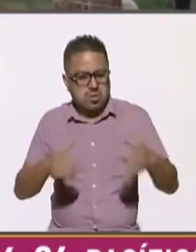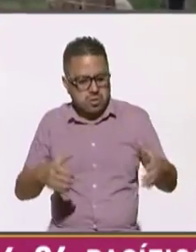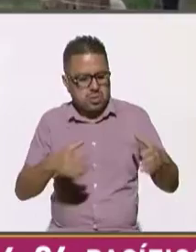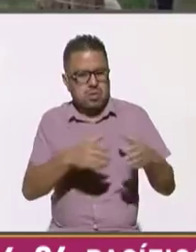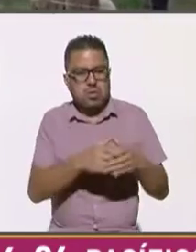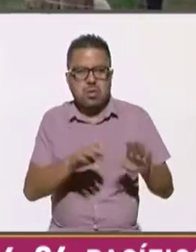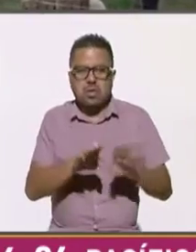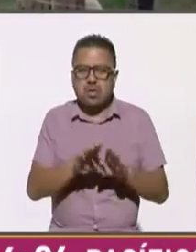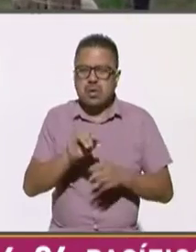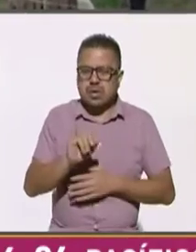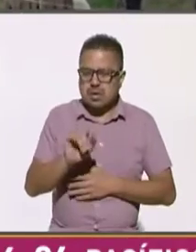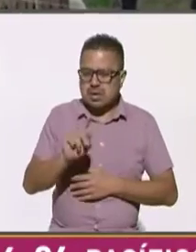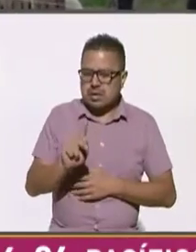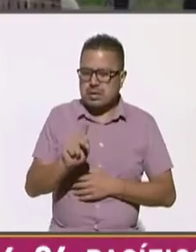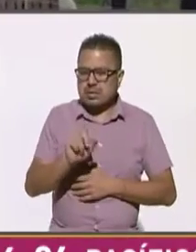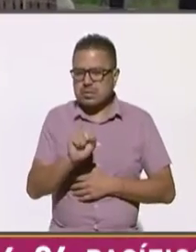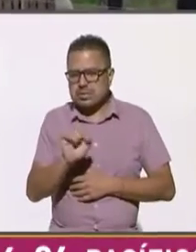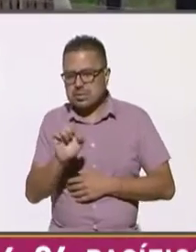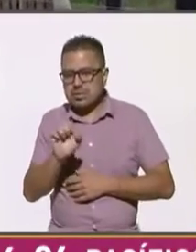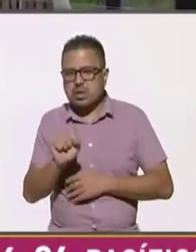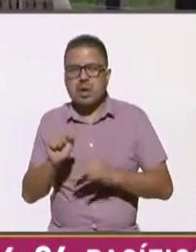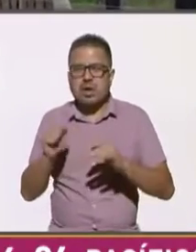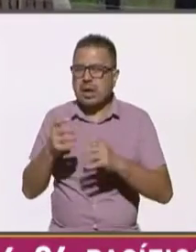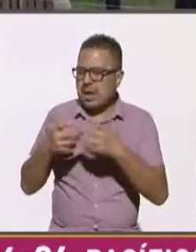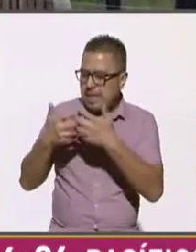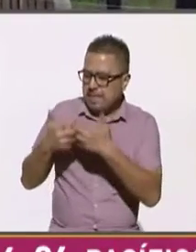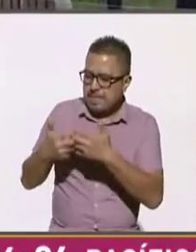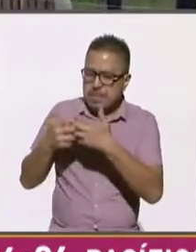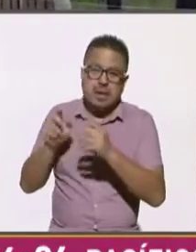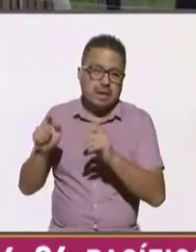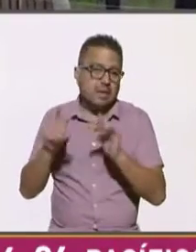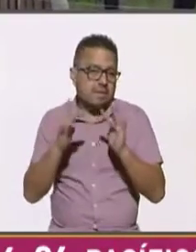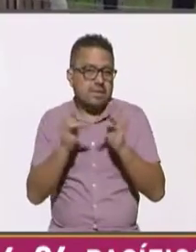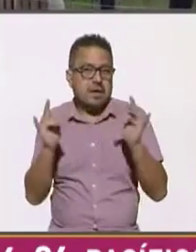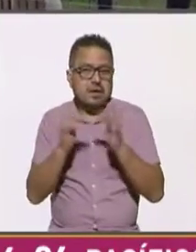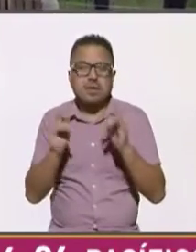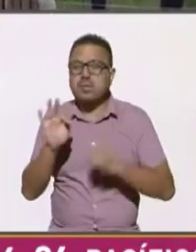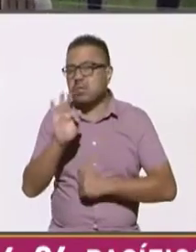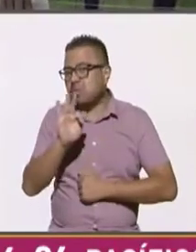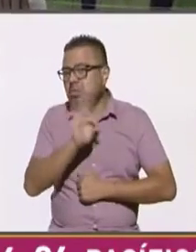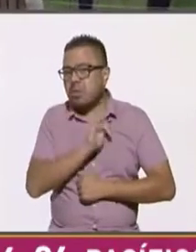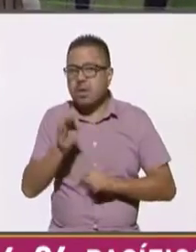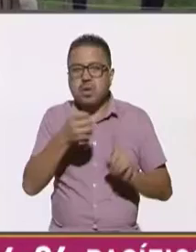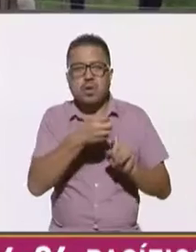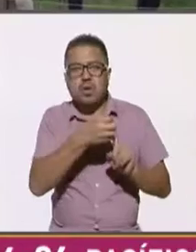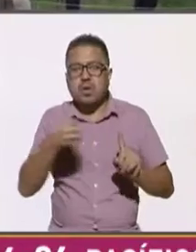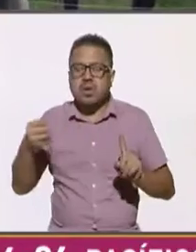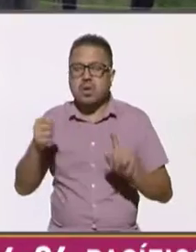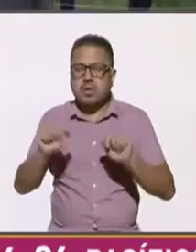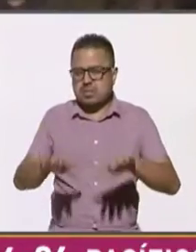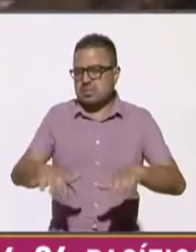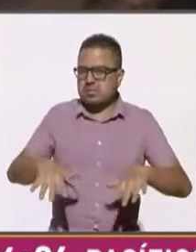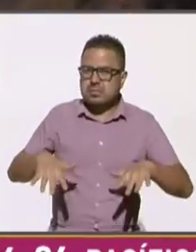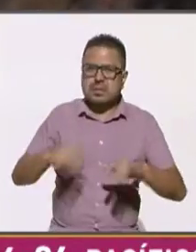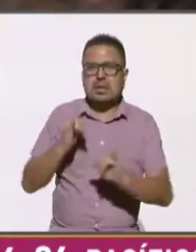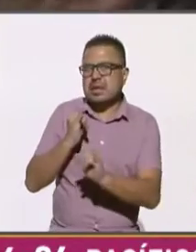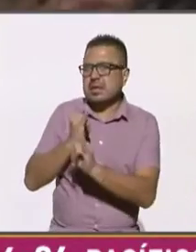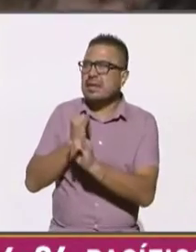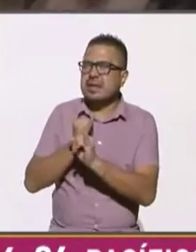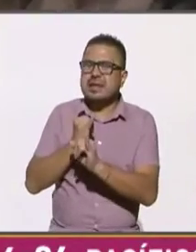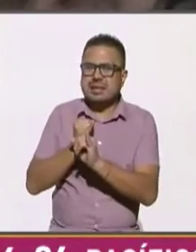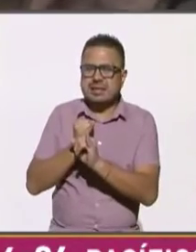ipsos una empresa francesa que ha podido organizar un panel por internet